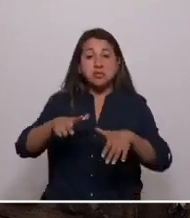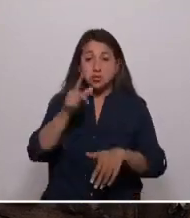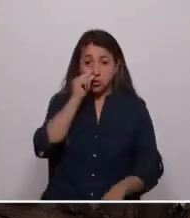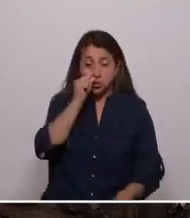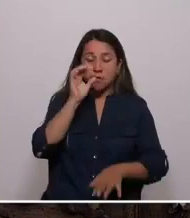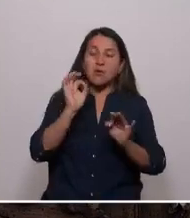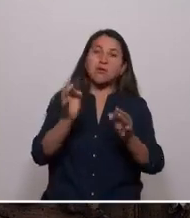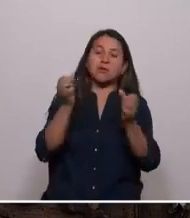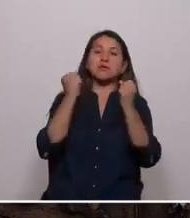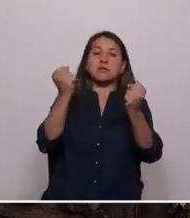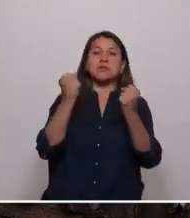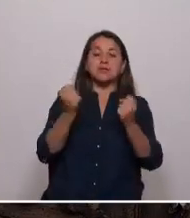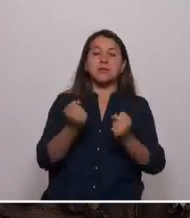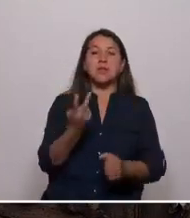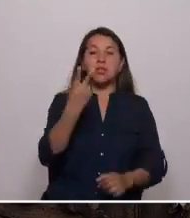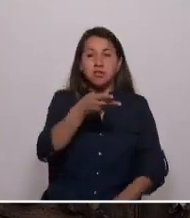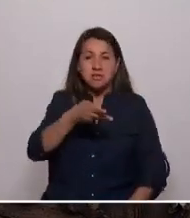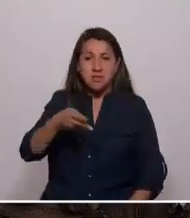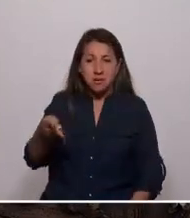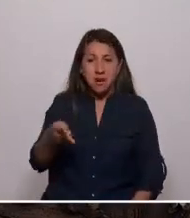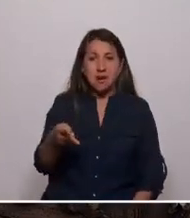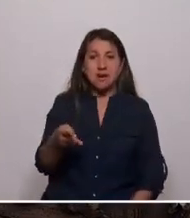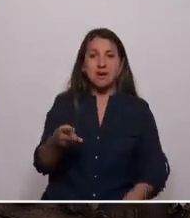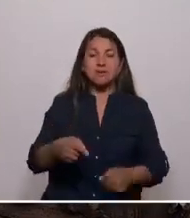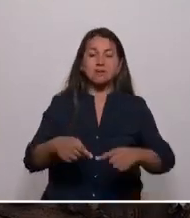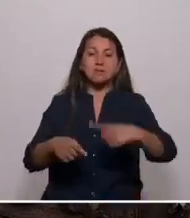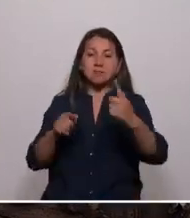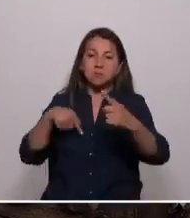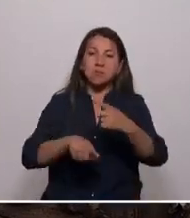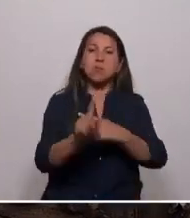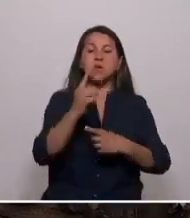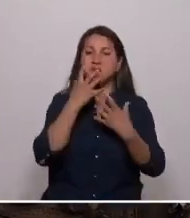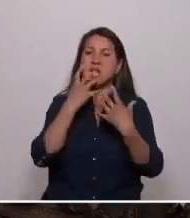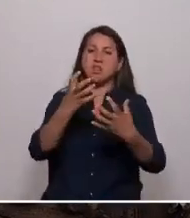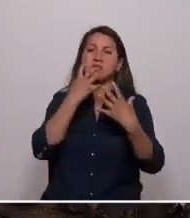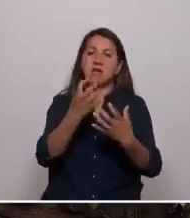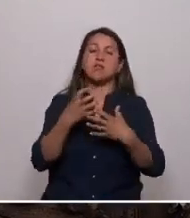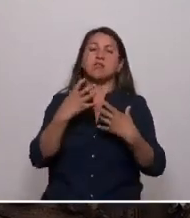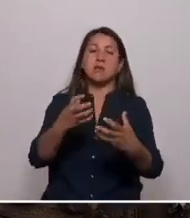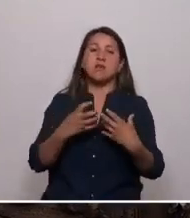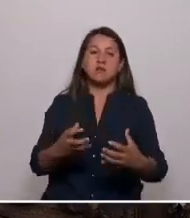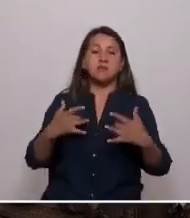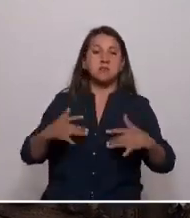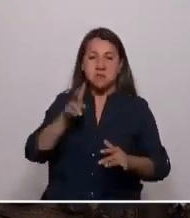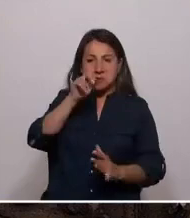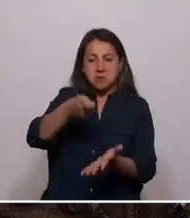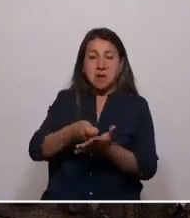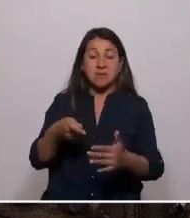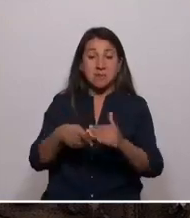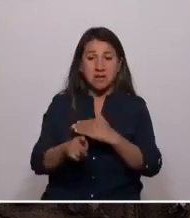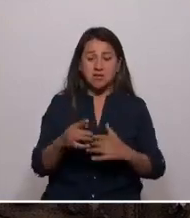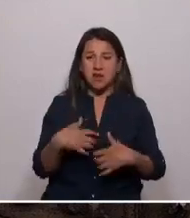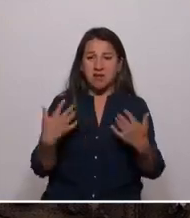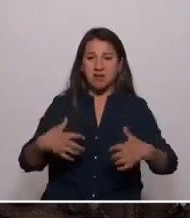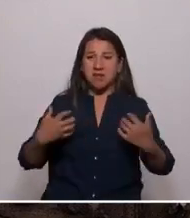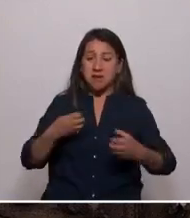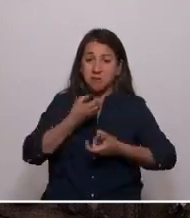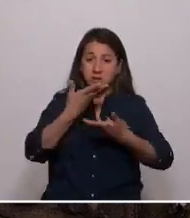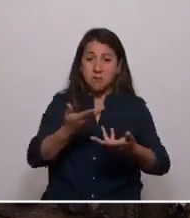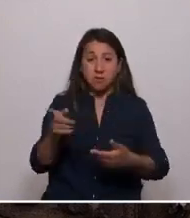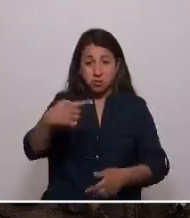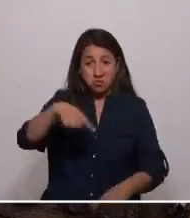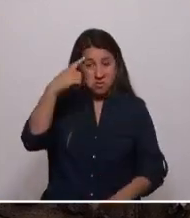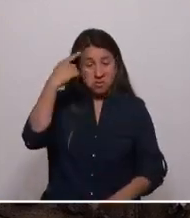dedo. Estuvimos dos semanas saltando los torniquetes, gritando, organizando nuestra rabia. Jamás pensaron que no teníamos miedo.